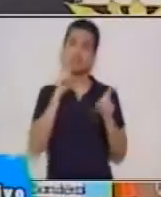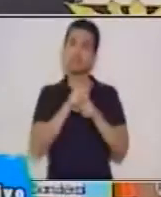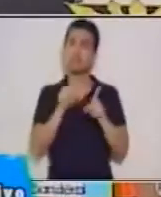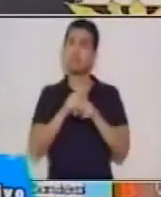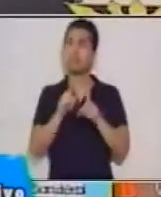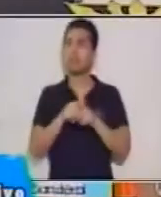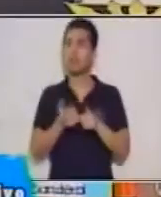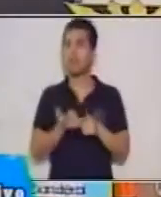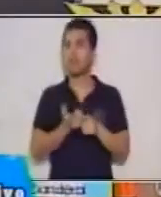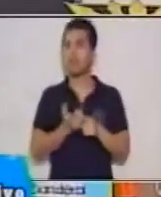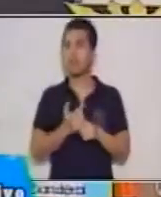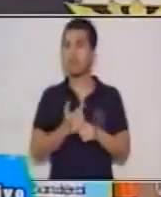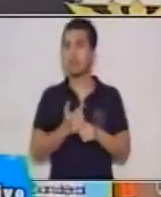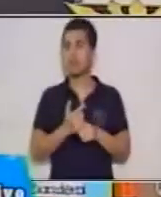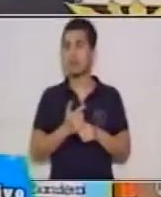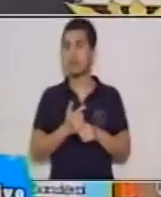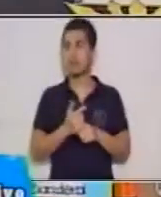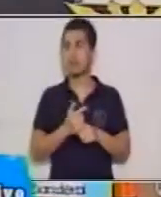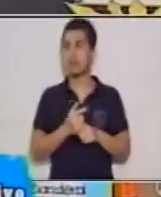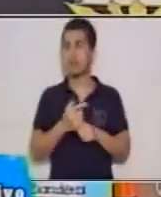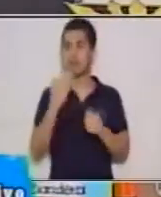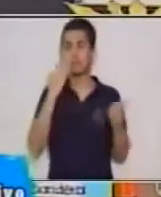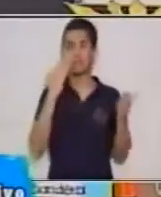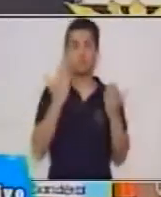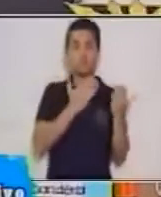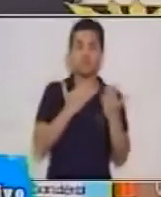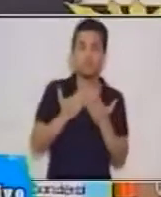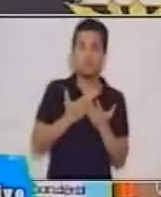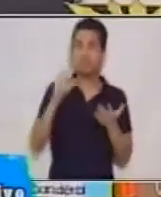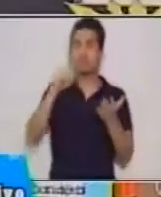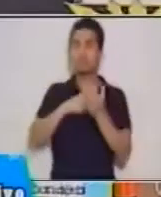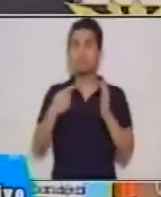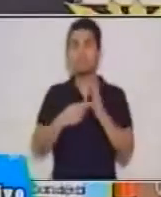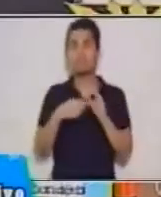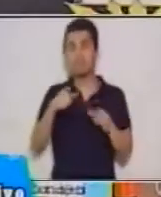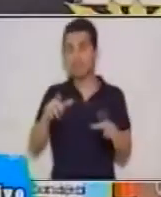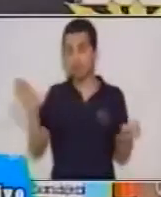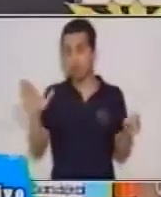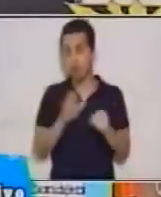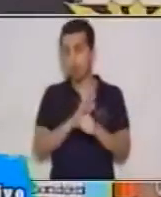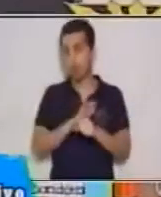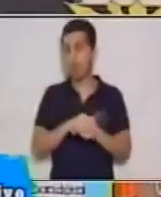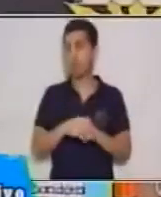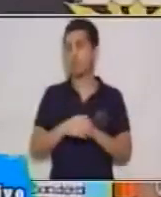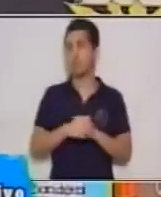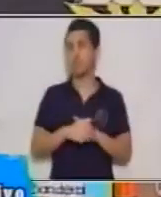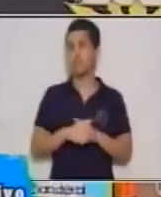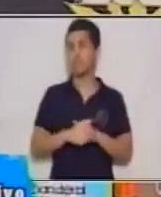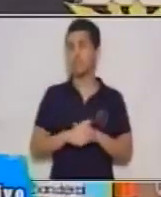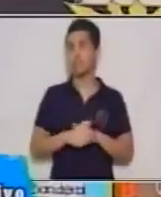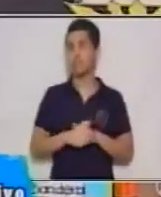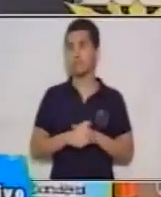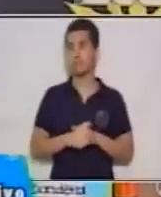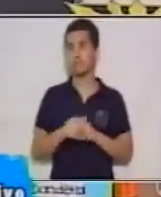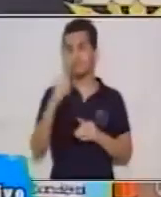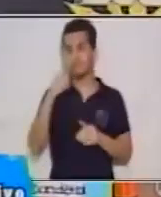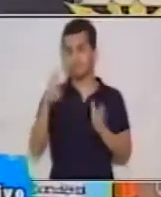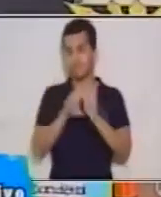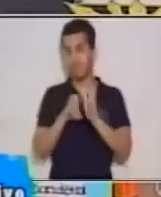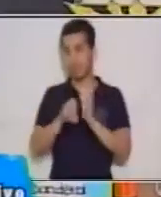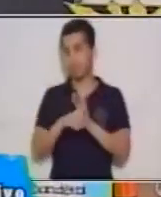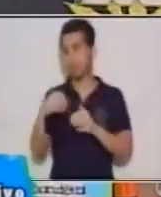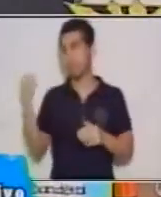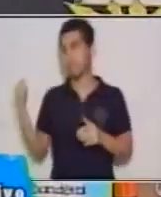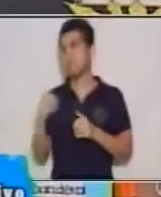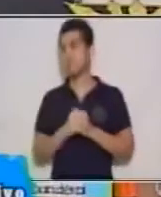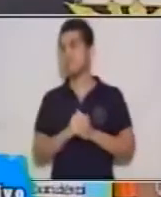es en sí el estudio, el significado completo como es. Y el ejemplo acá